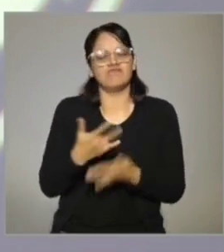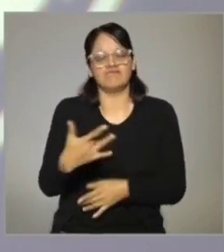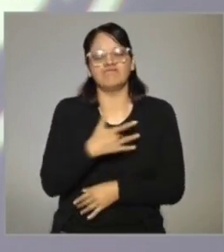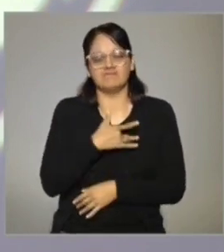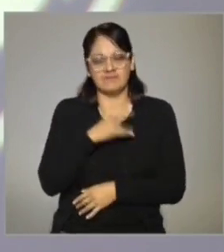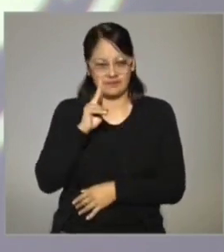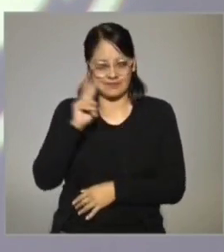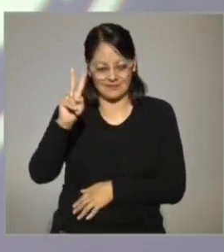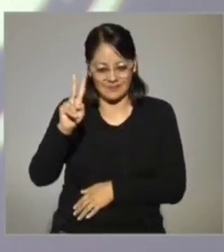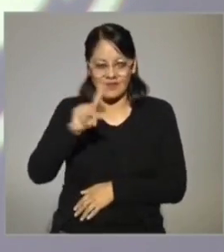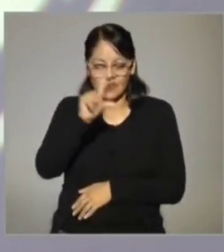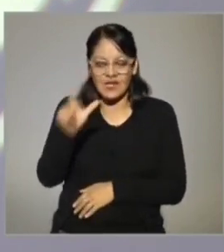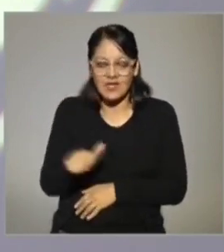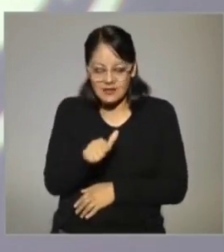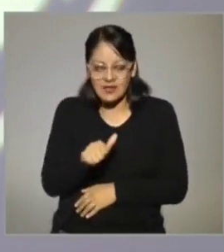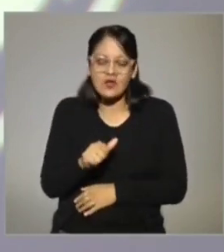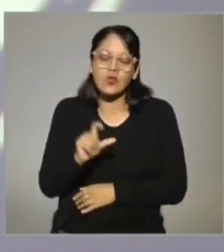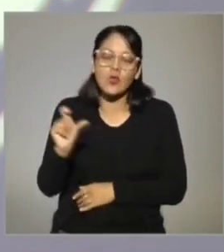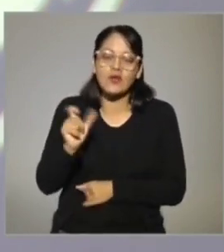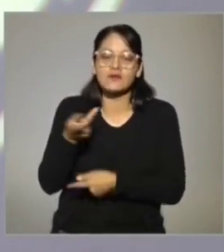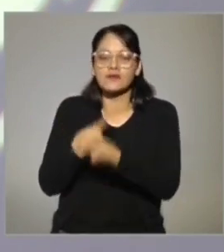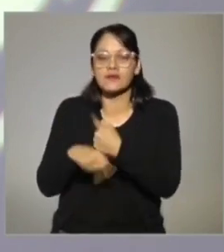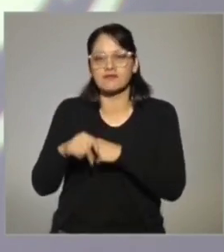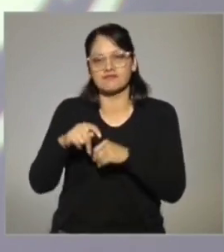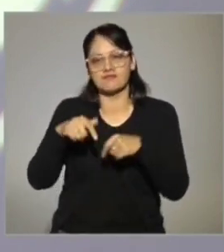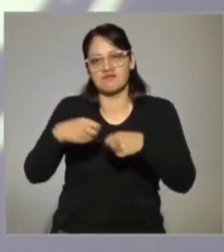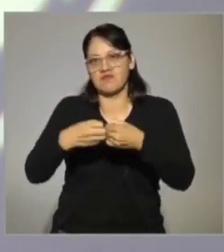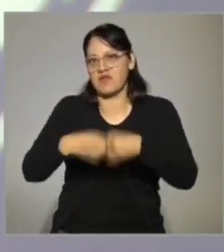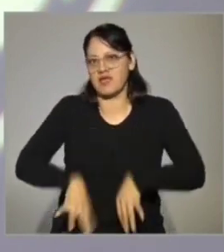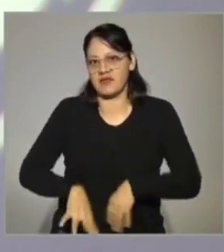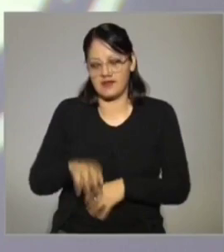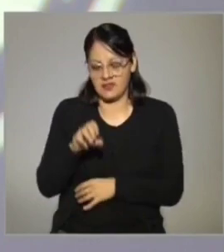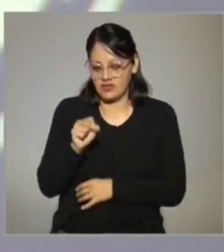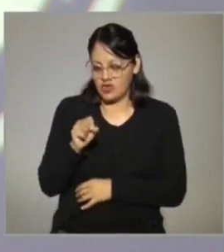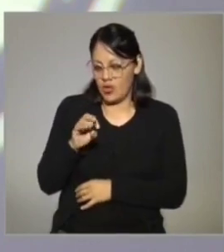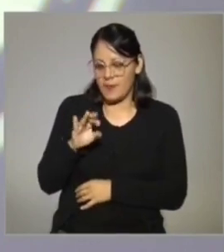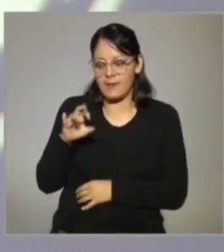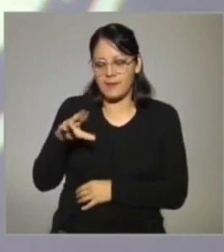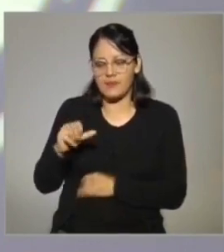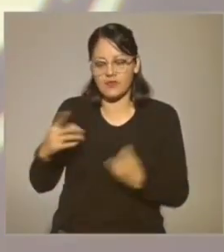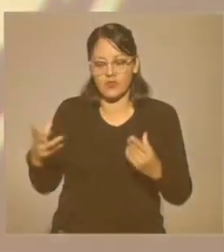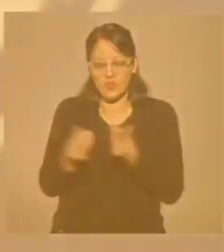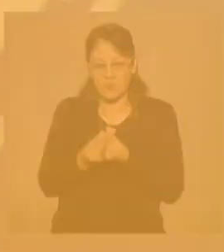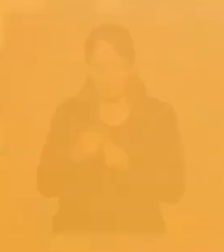Vamos a ver estas imágenes y de regreso les digo cómo, cuándo y por qué no se pueden perder Sobreviviendo Contigo.